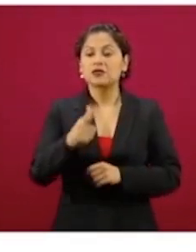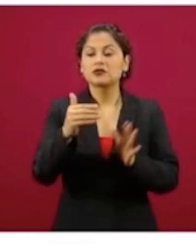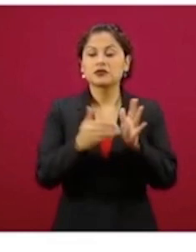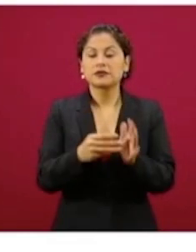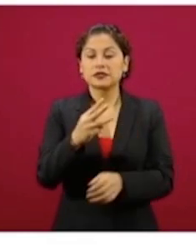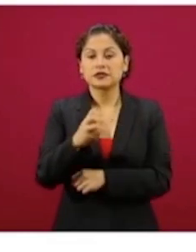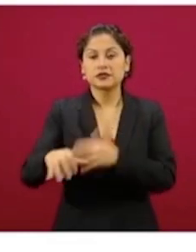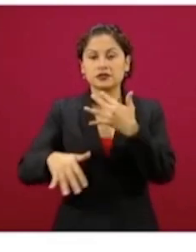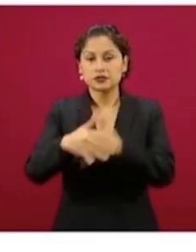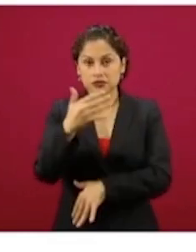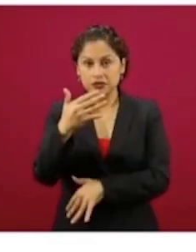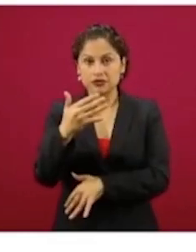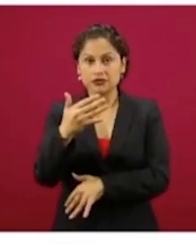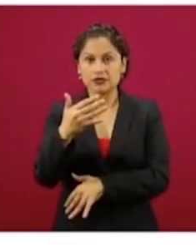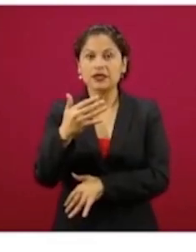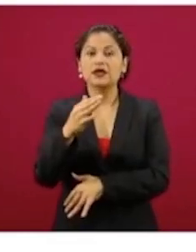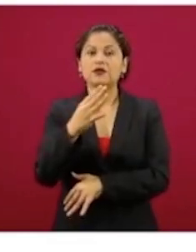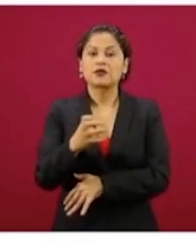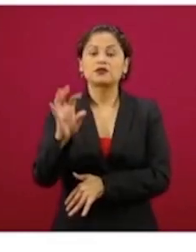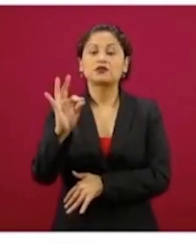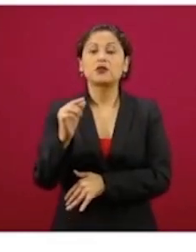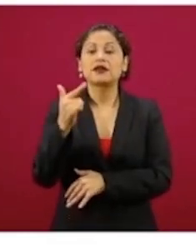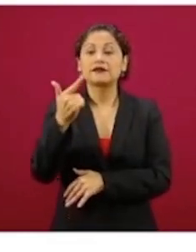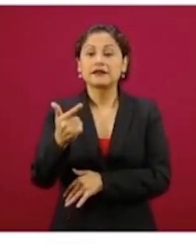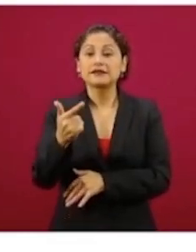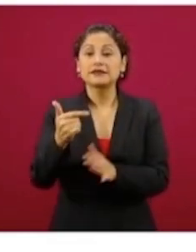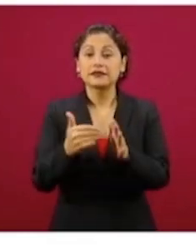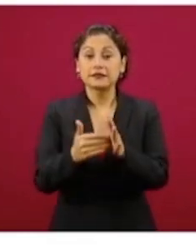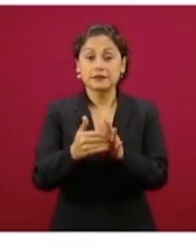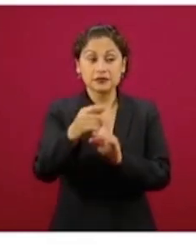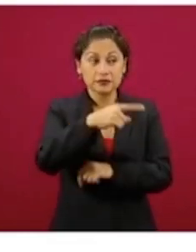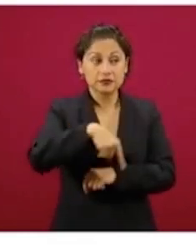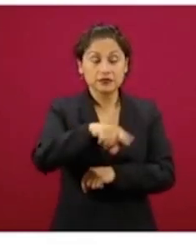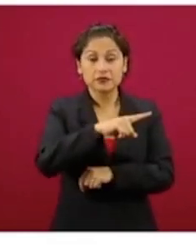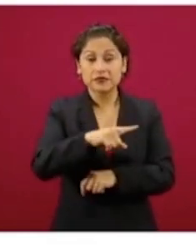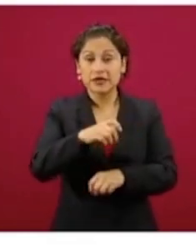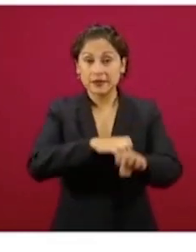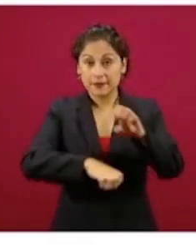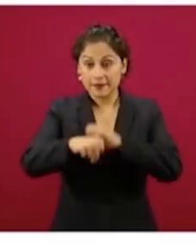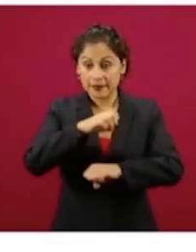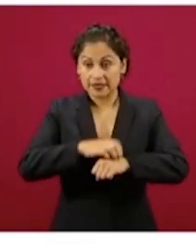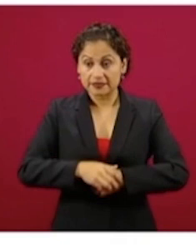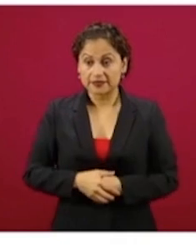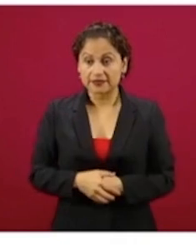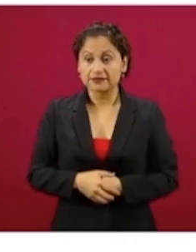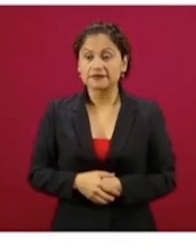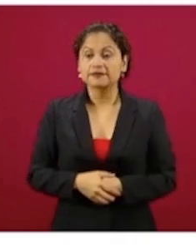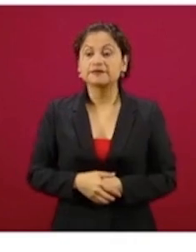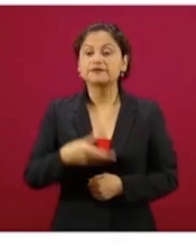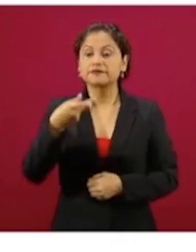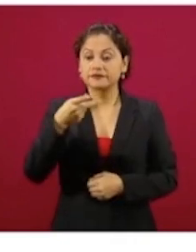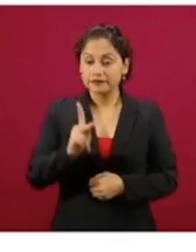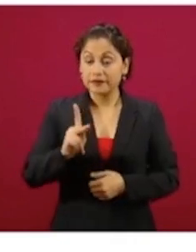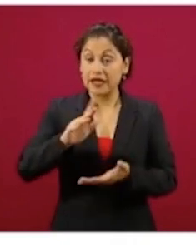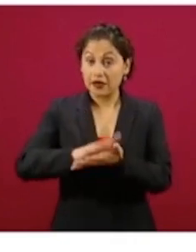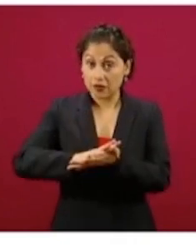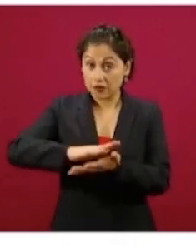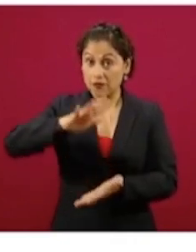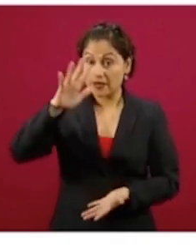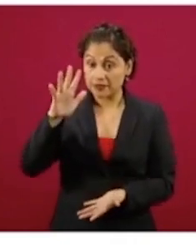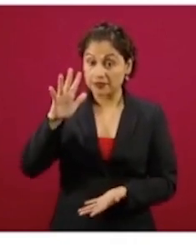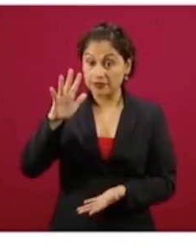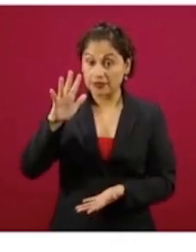empresas. Pero la gran mayoría, más del 98 por ciento, son